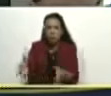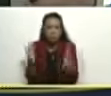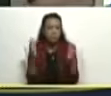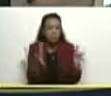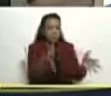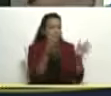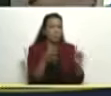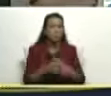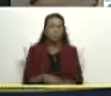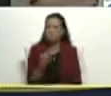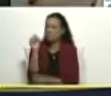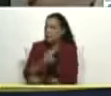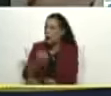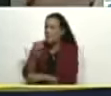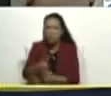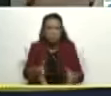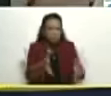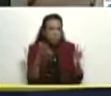vencedores.